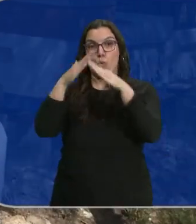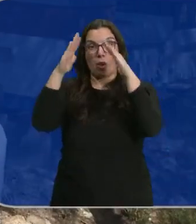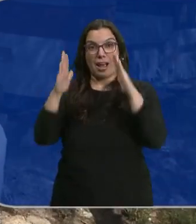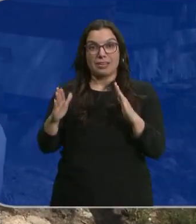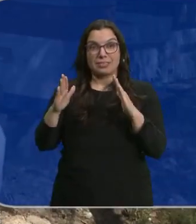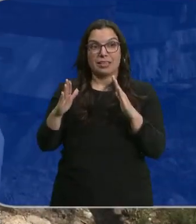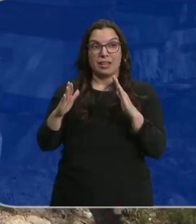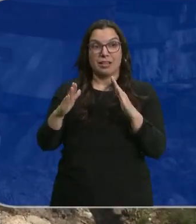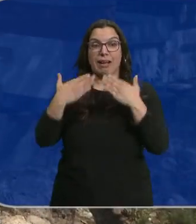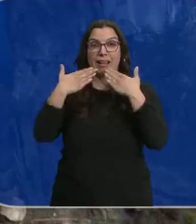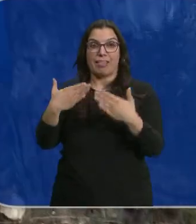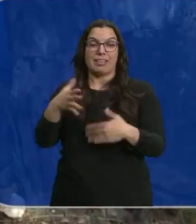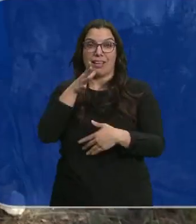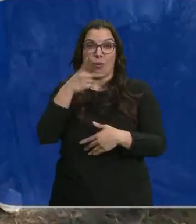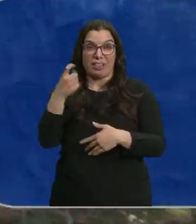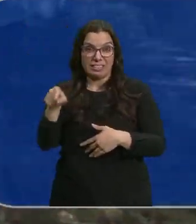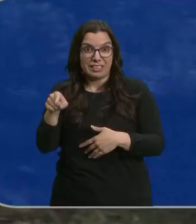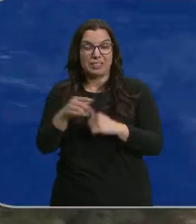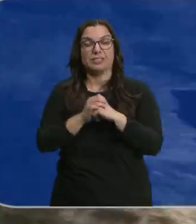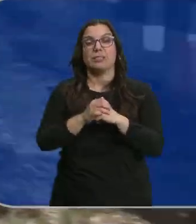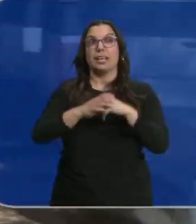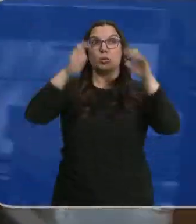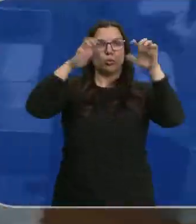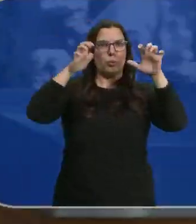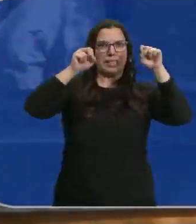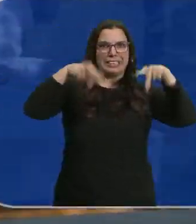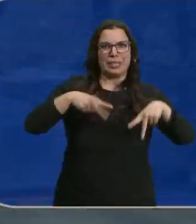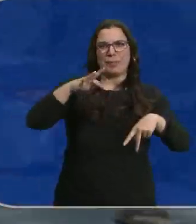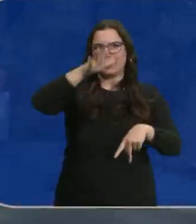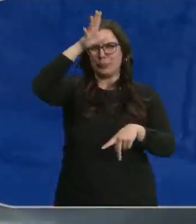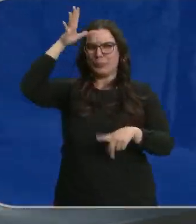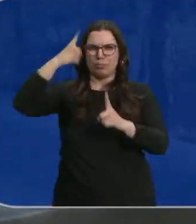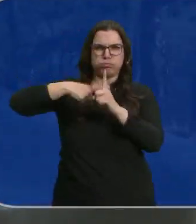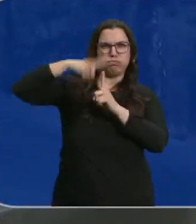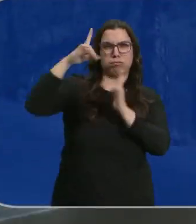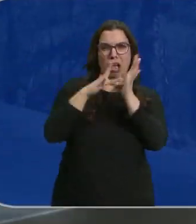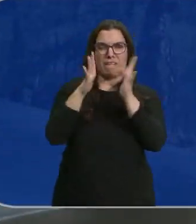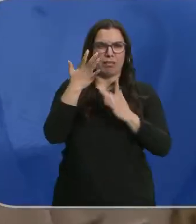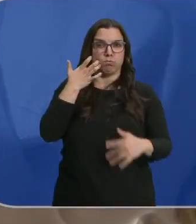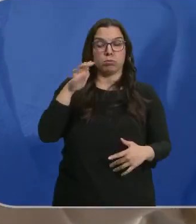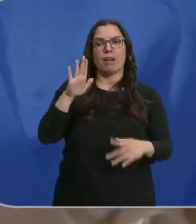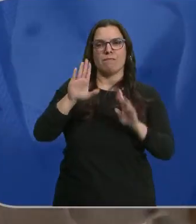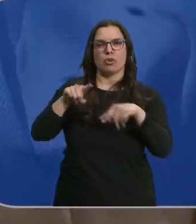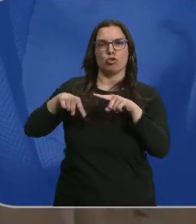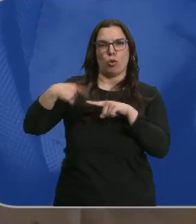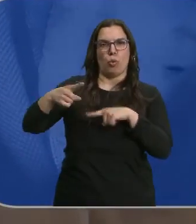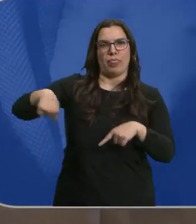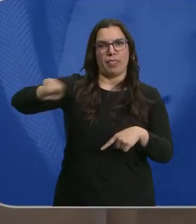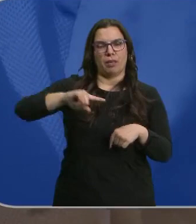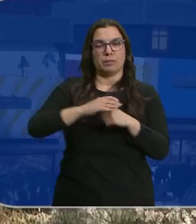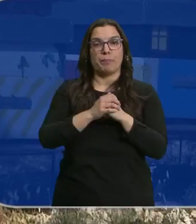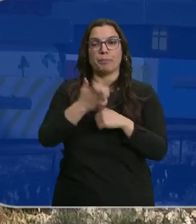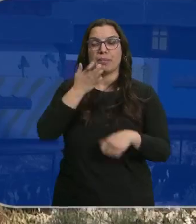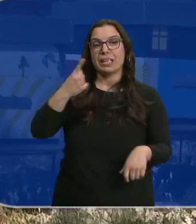la construyen a base de agua. La ausencia de lluvias y el calor inusual de abril están teniendo consecuencias en los colmenares.